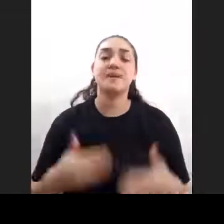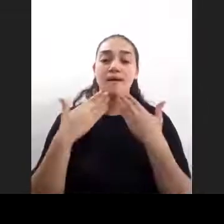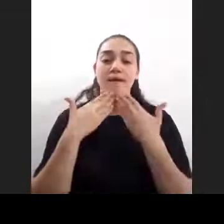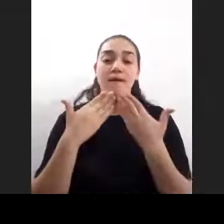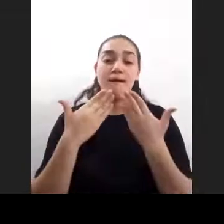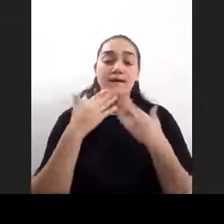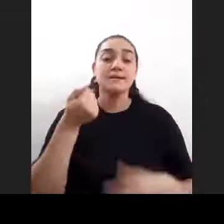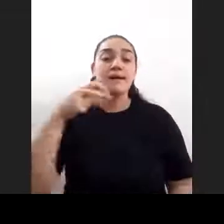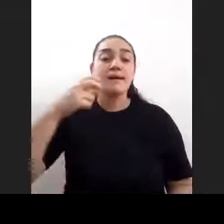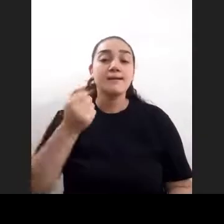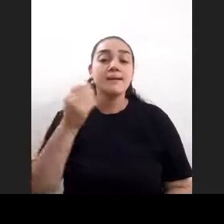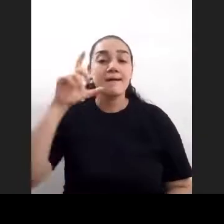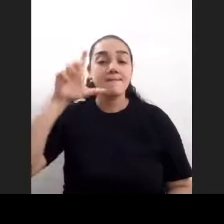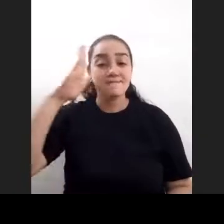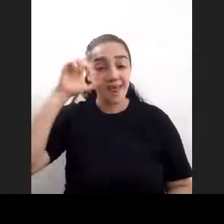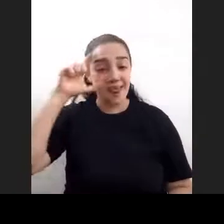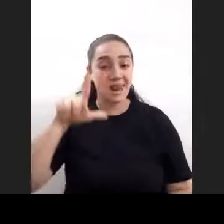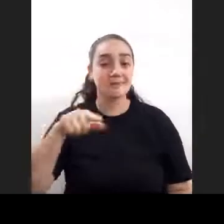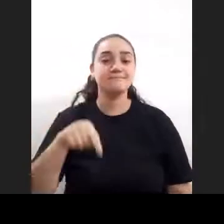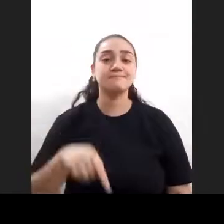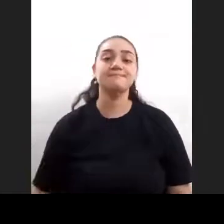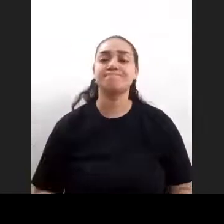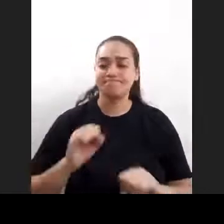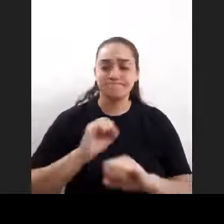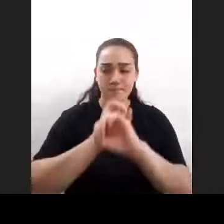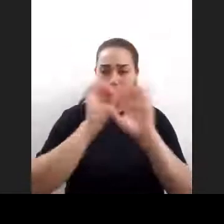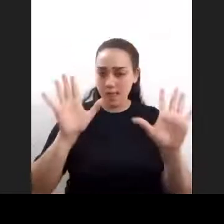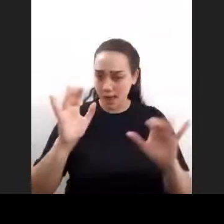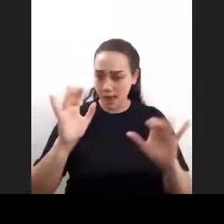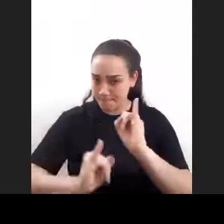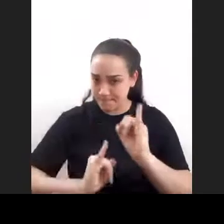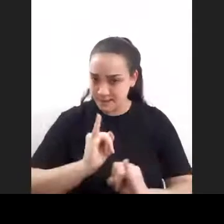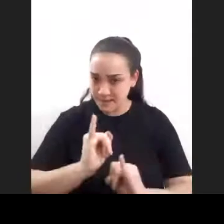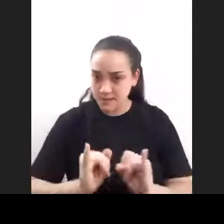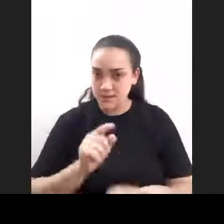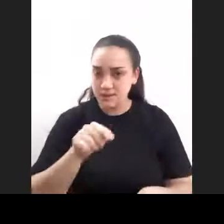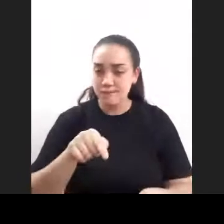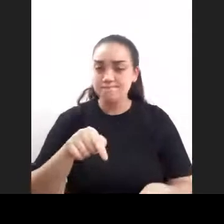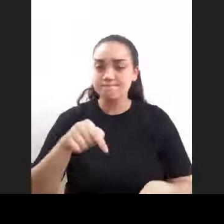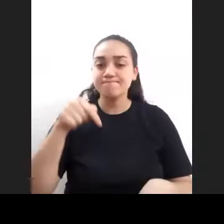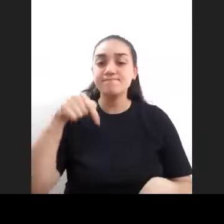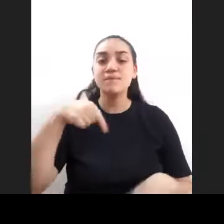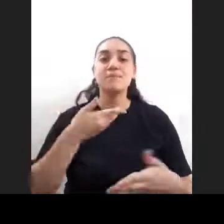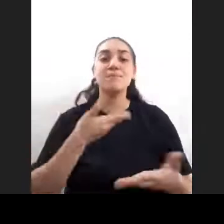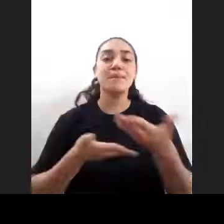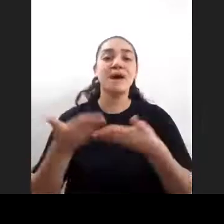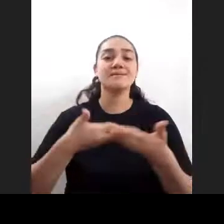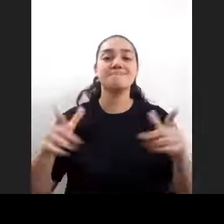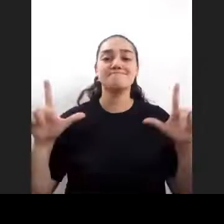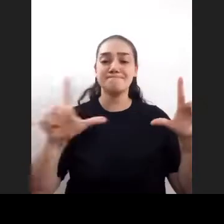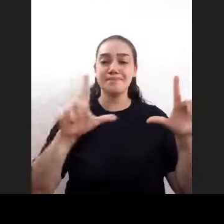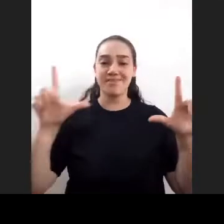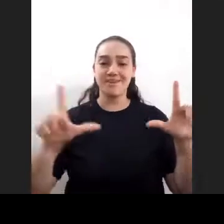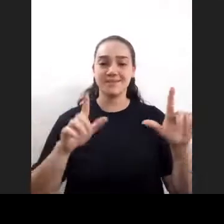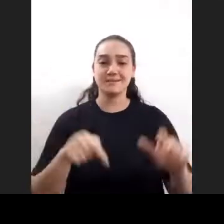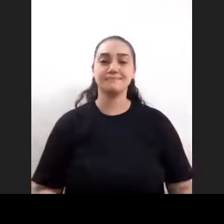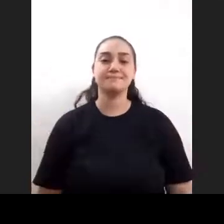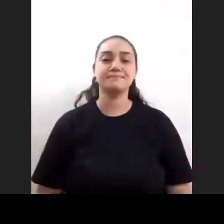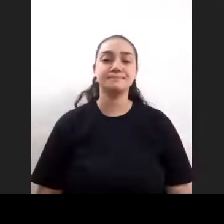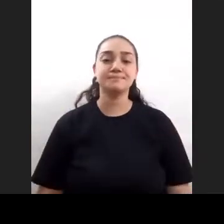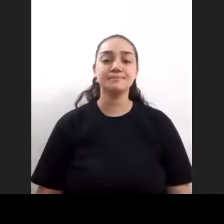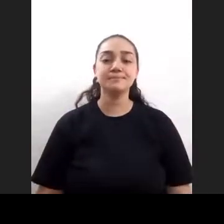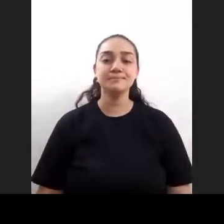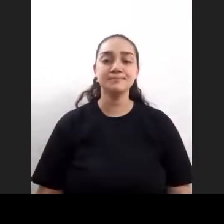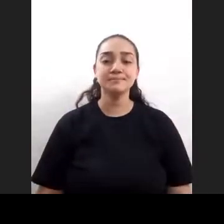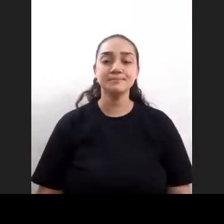y bueno si les parece comparto la pantalla un segundito me podrán habilitar para